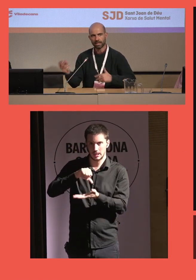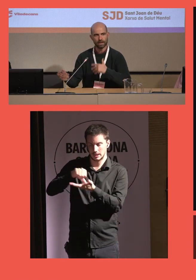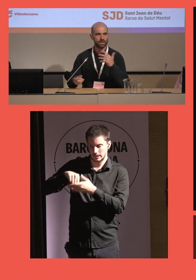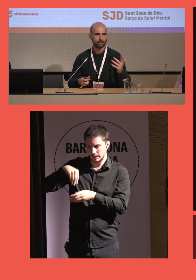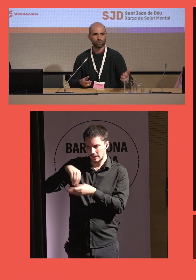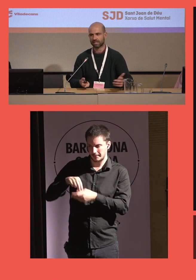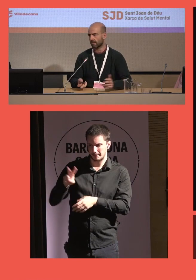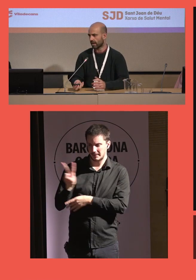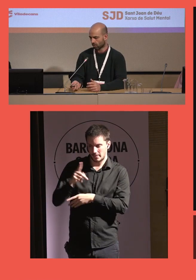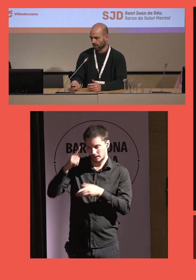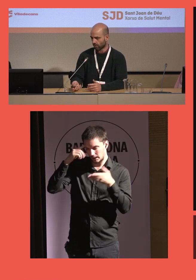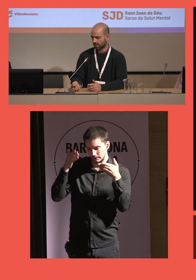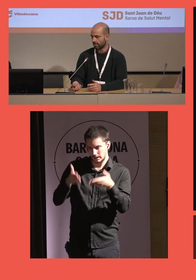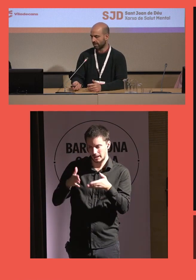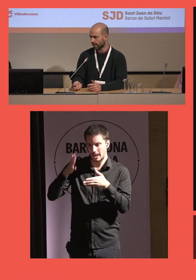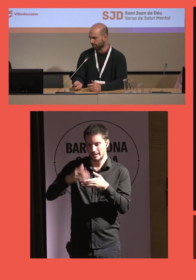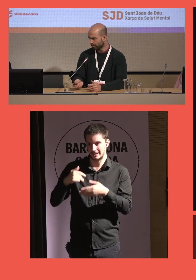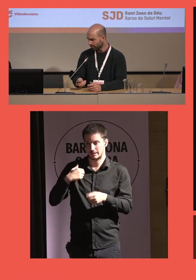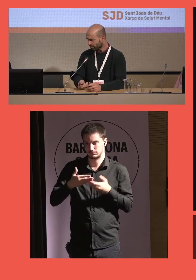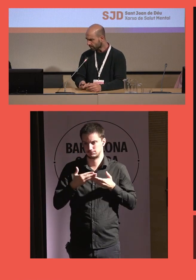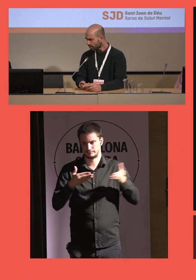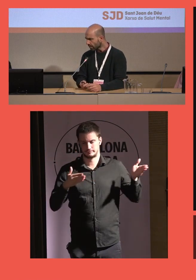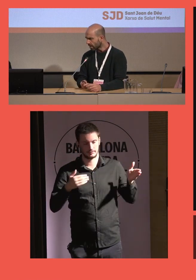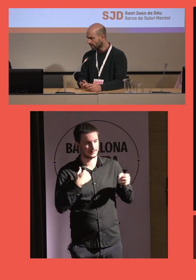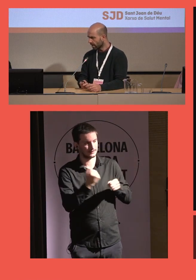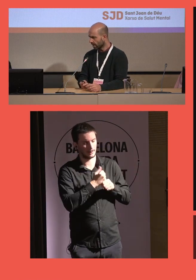Viladecans y empezamos a trabajar colaborativamente.